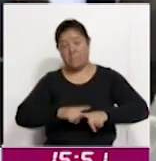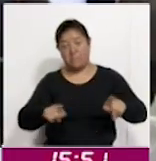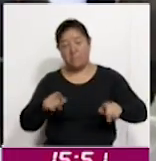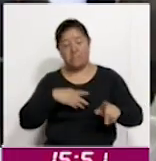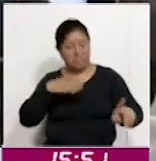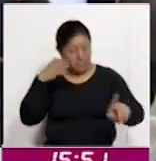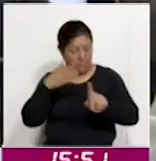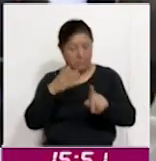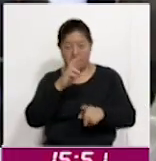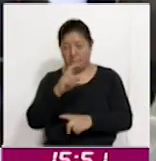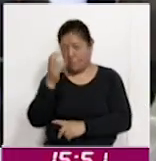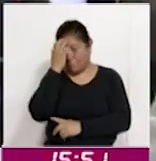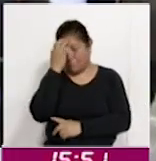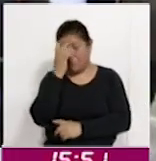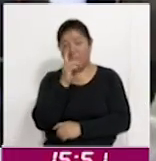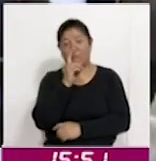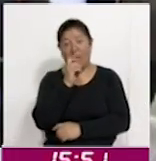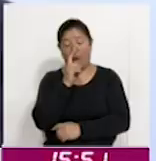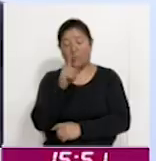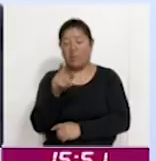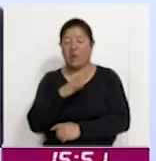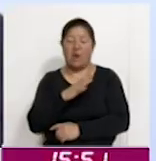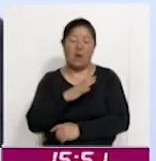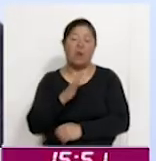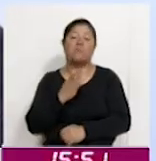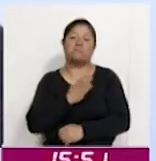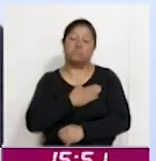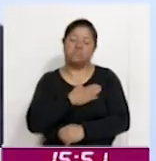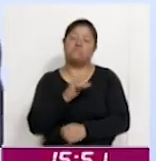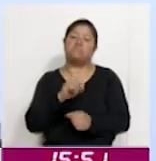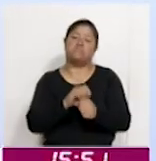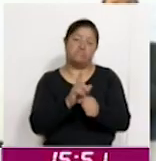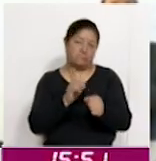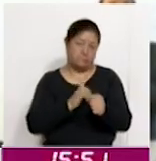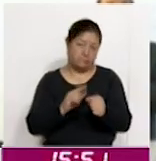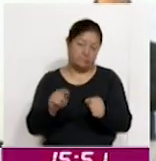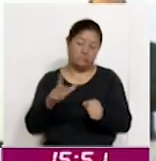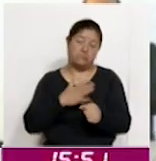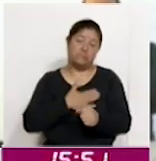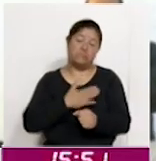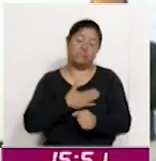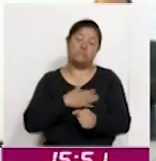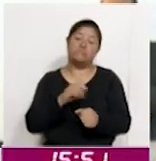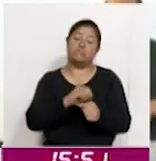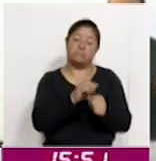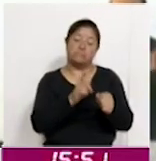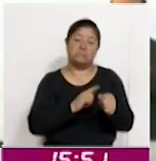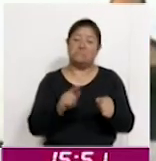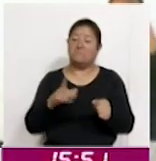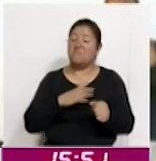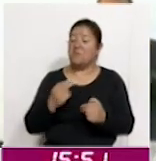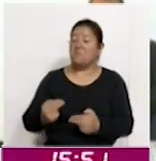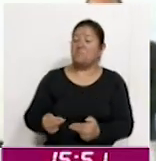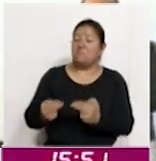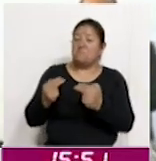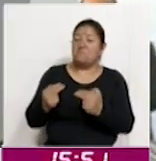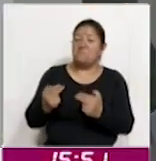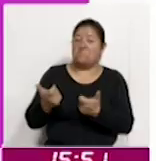al reconocimiento del agua como un bien nacional, como un recurso natural y no como una mercancía.